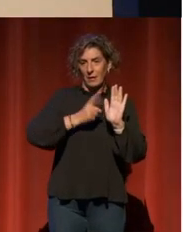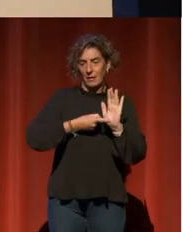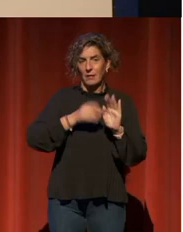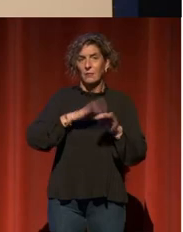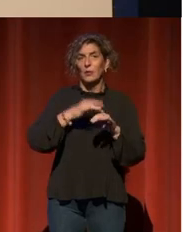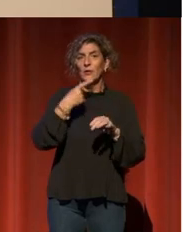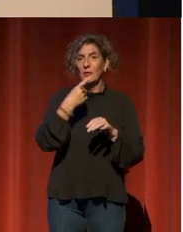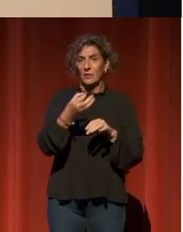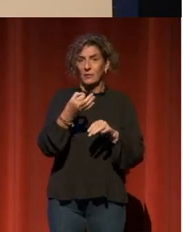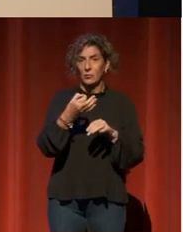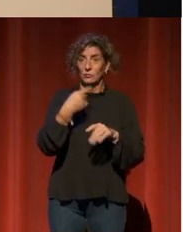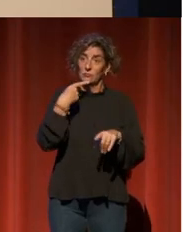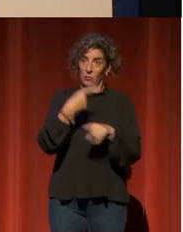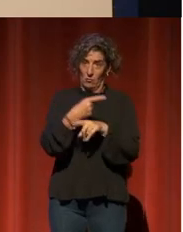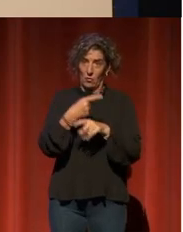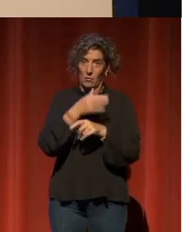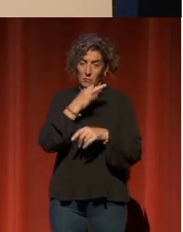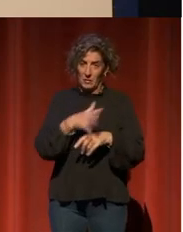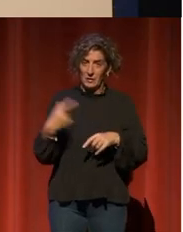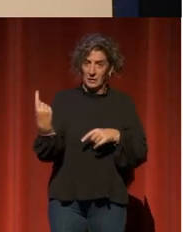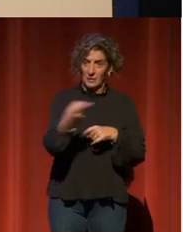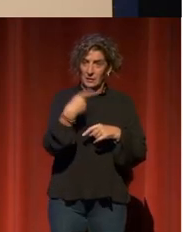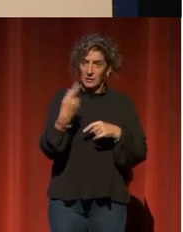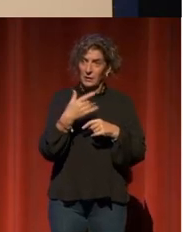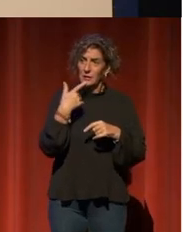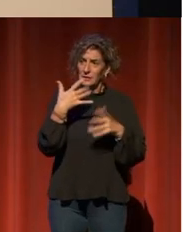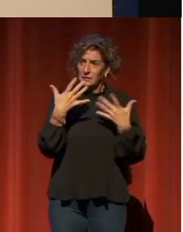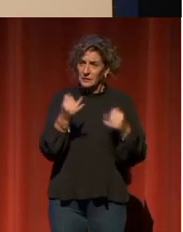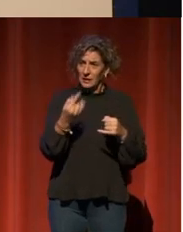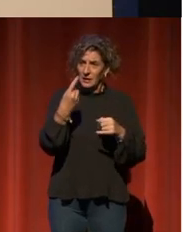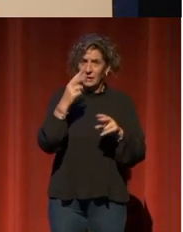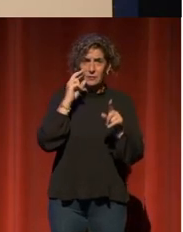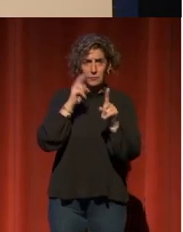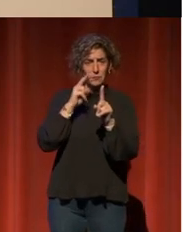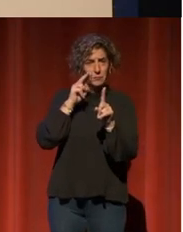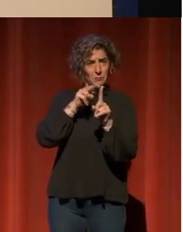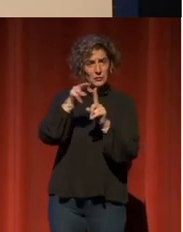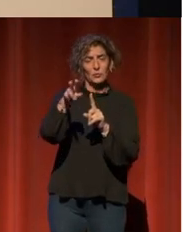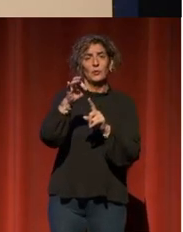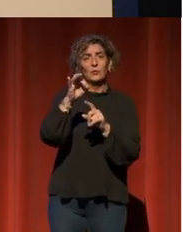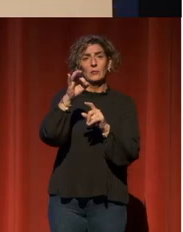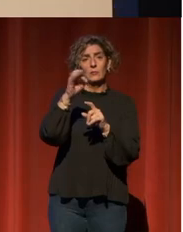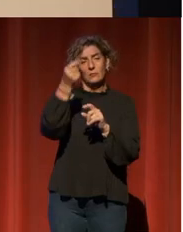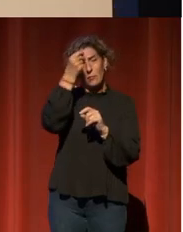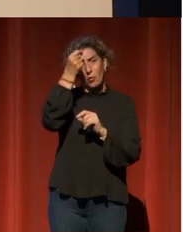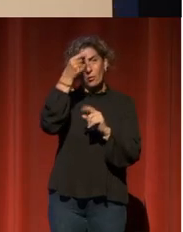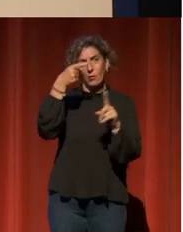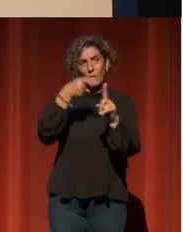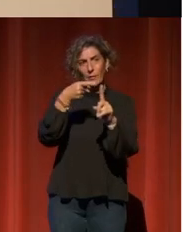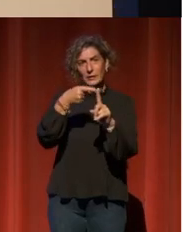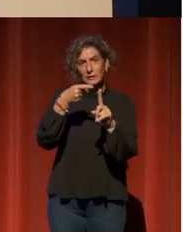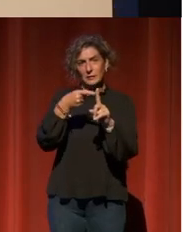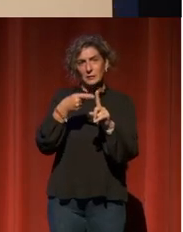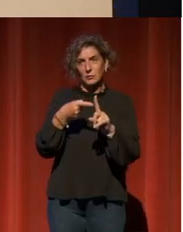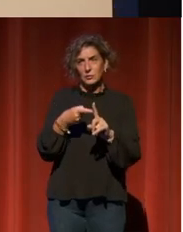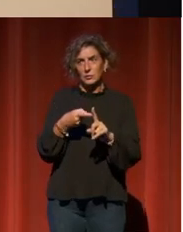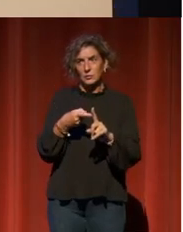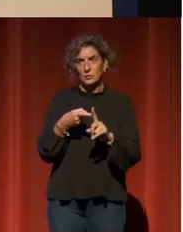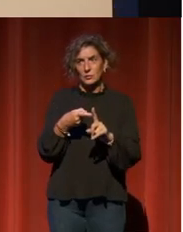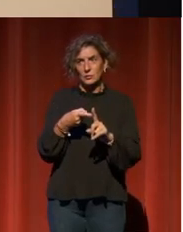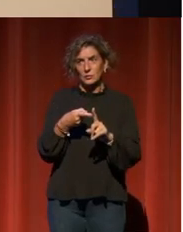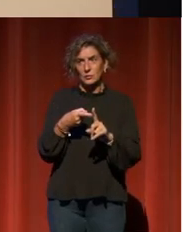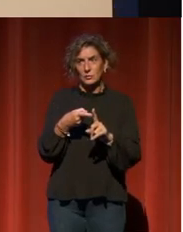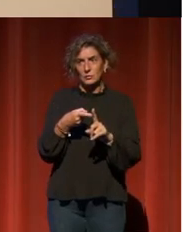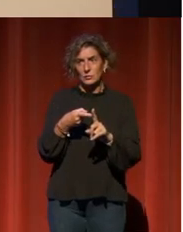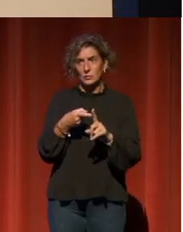llamar la década digital. Tiene una visión, unos objetivos y básicamente lo pusimos